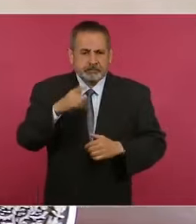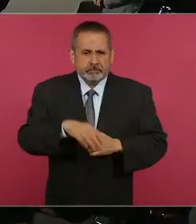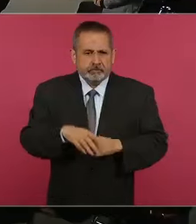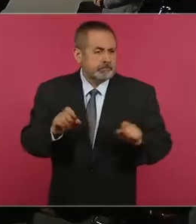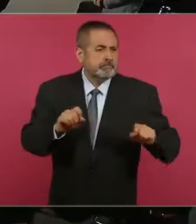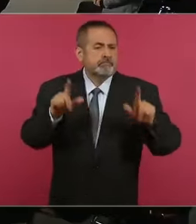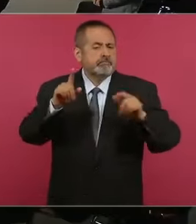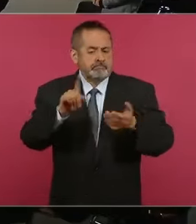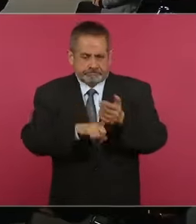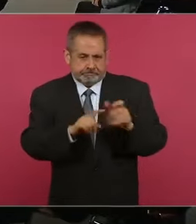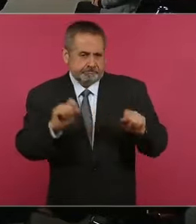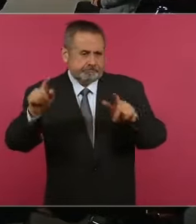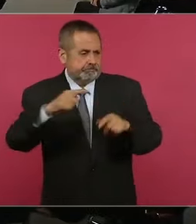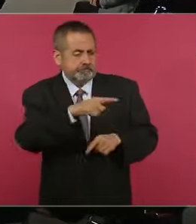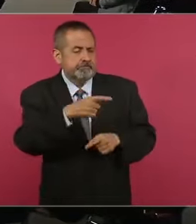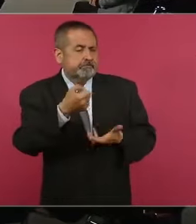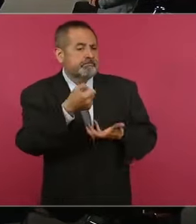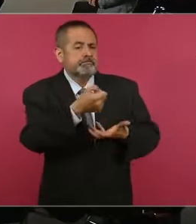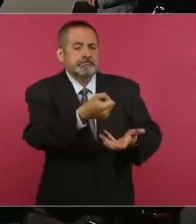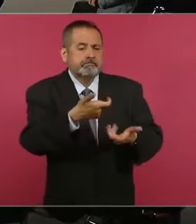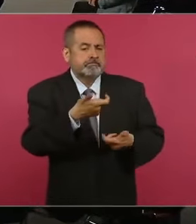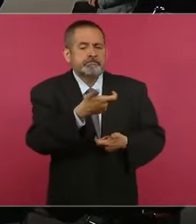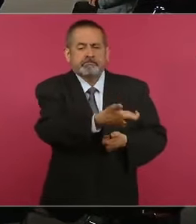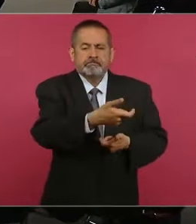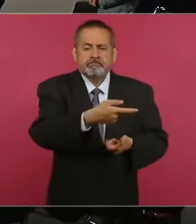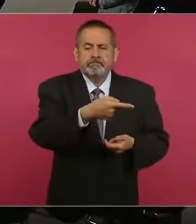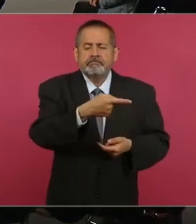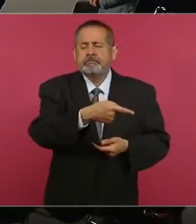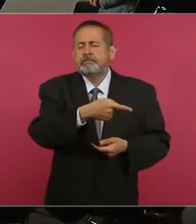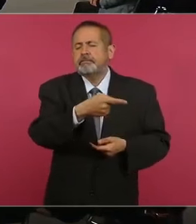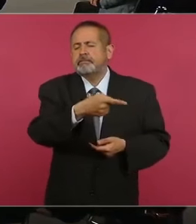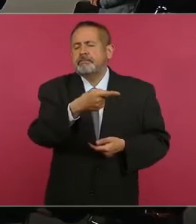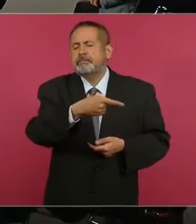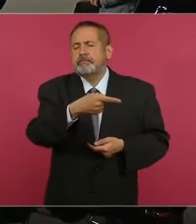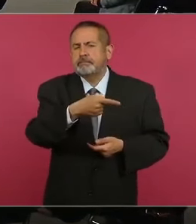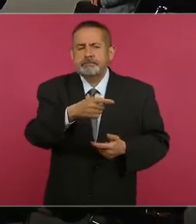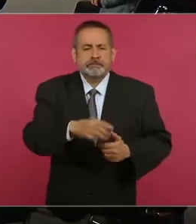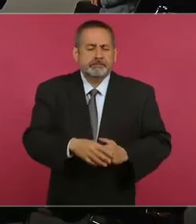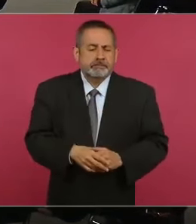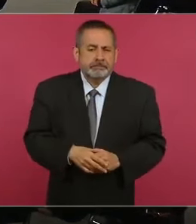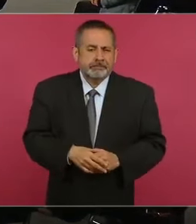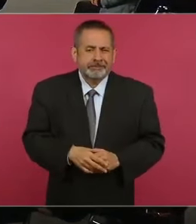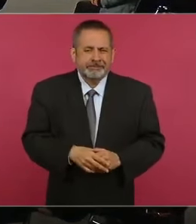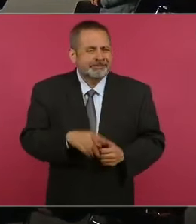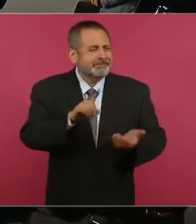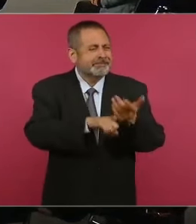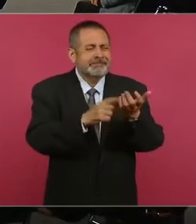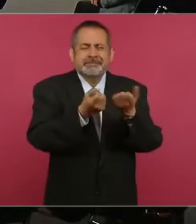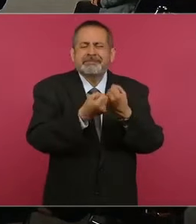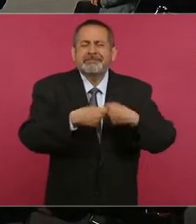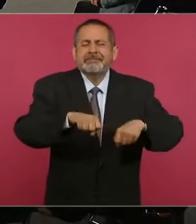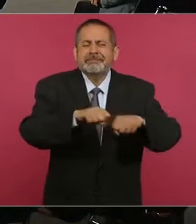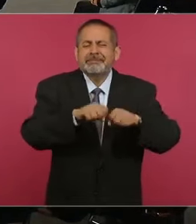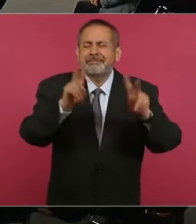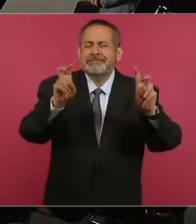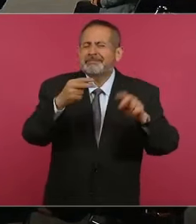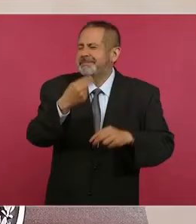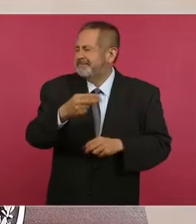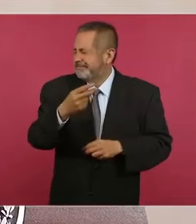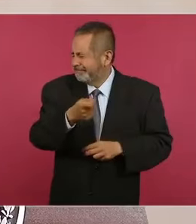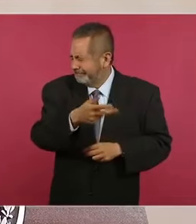por la partida de este seguro especial que se llama…